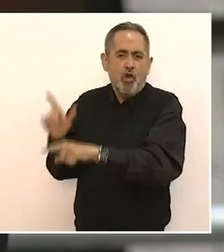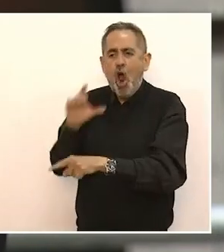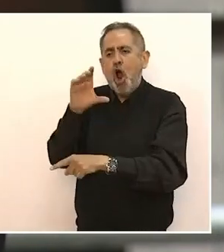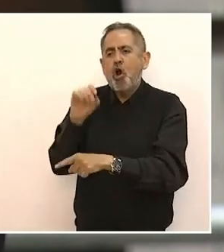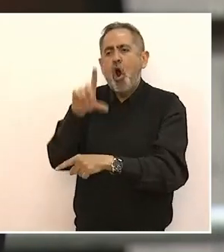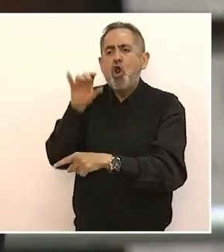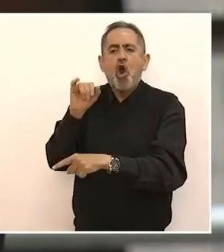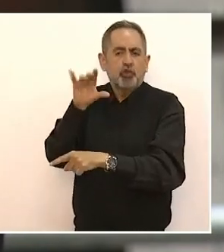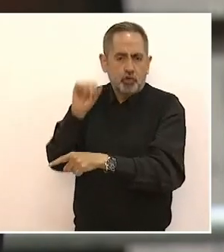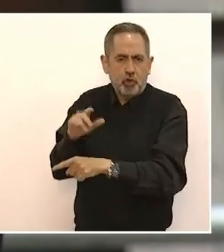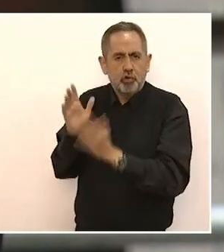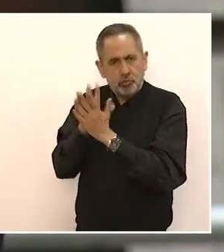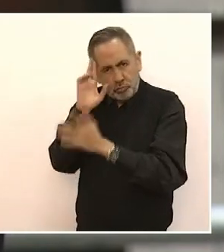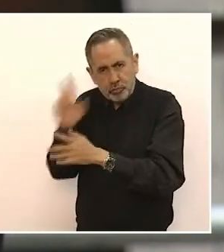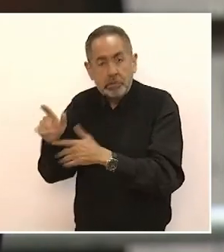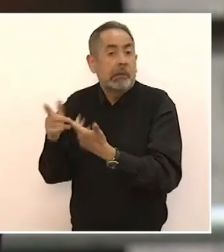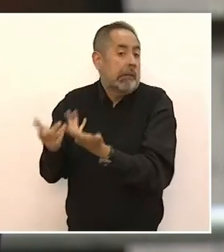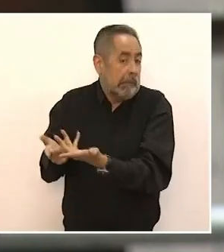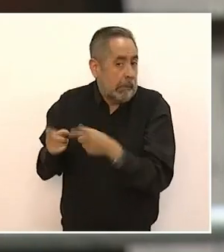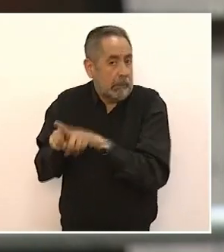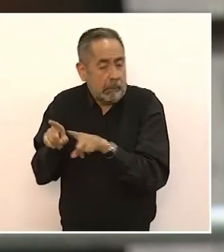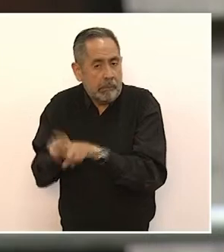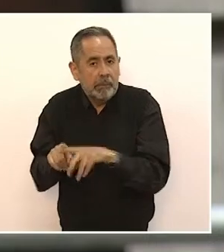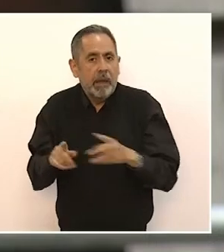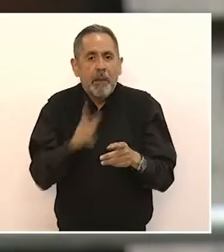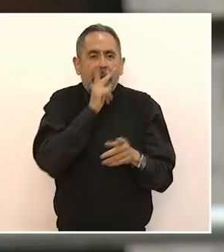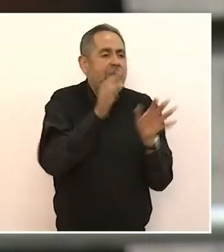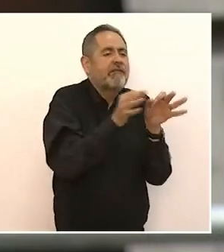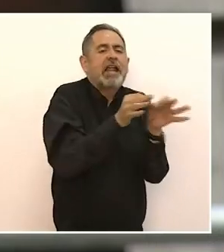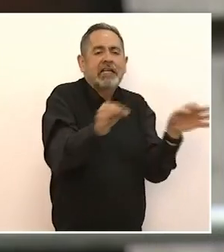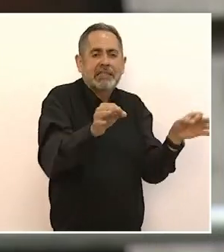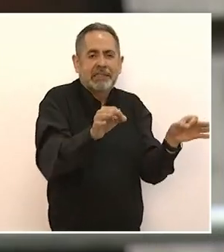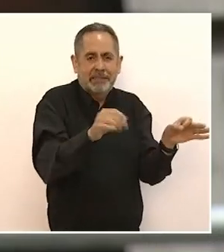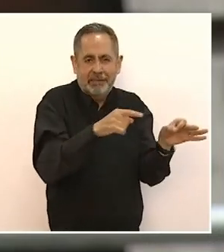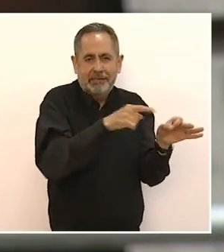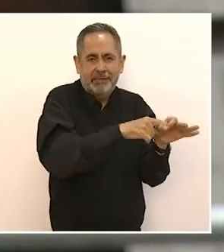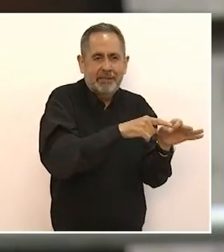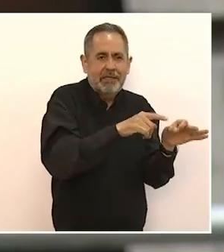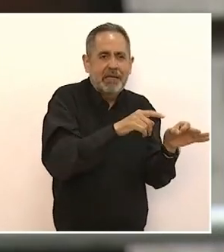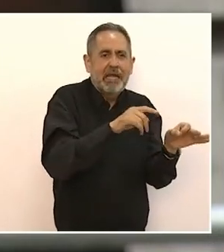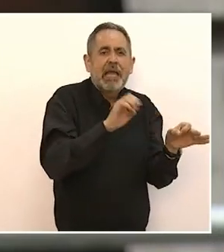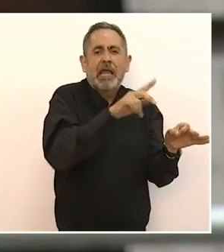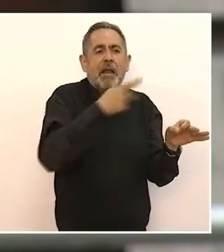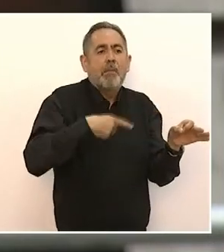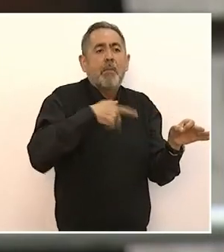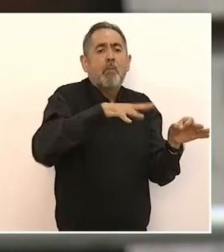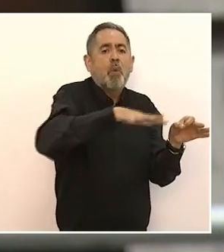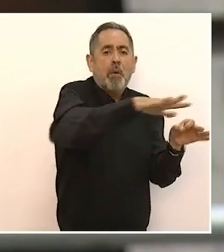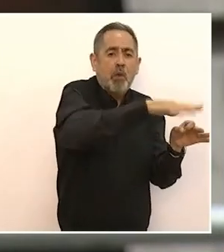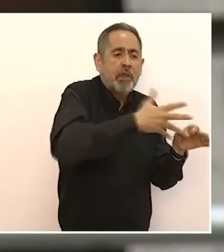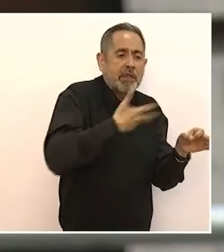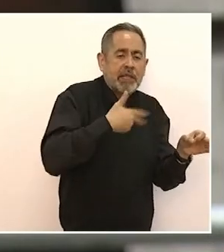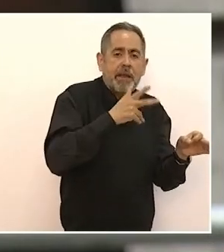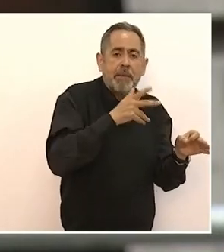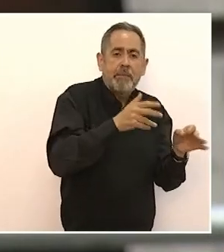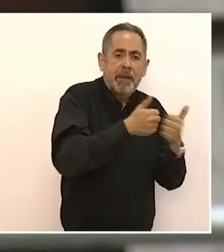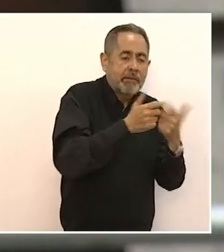la frase, ahora lo confieso.